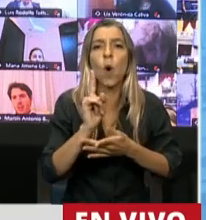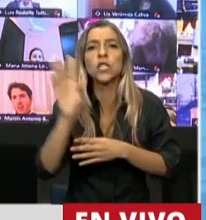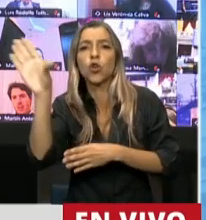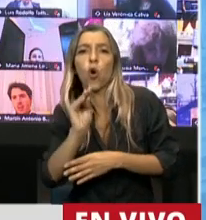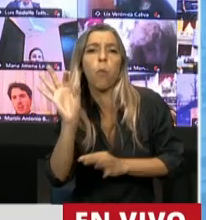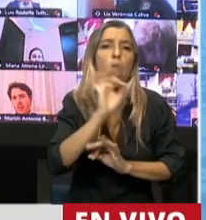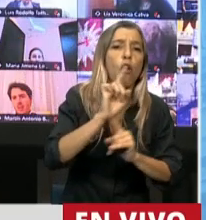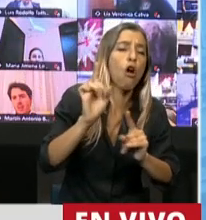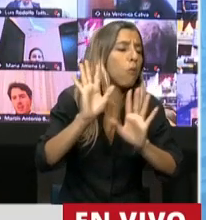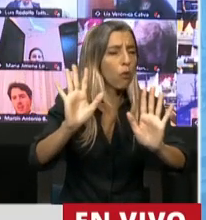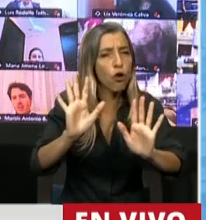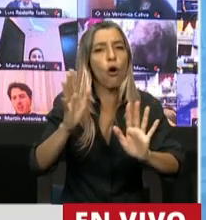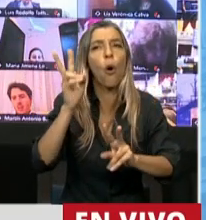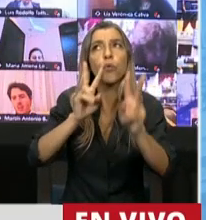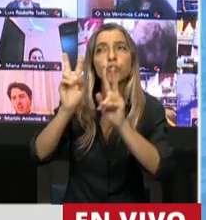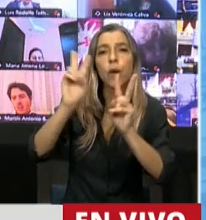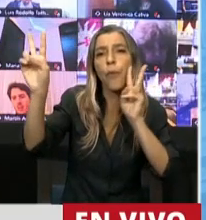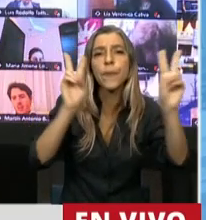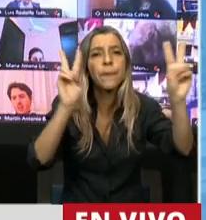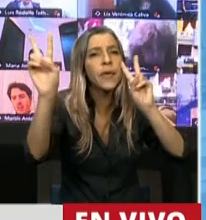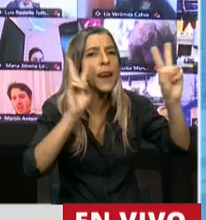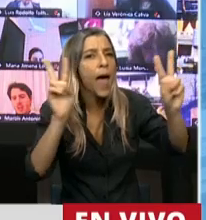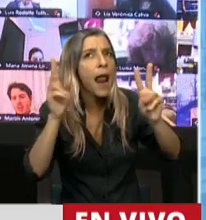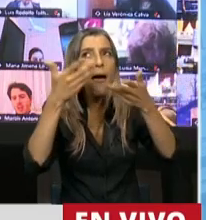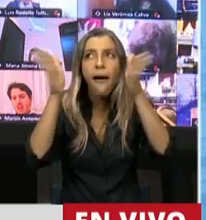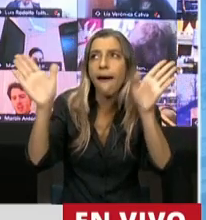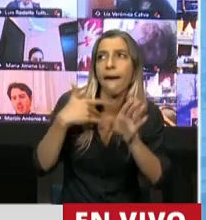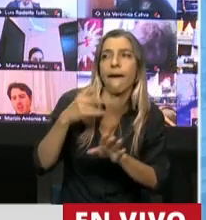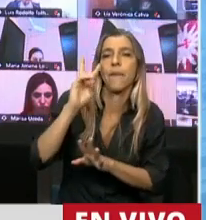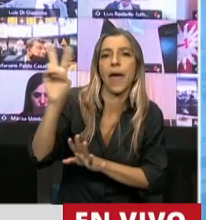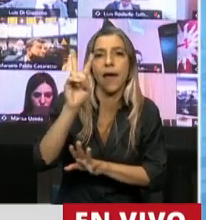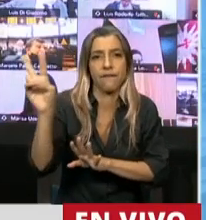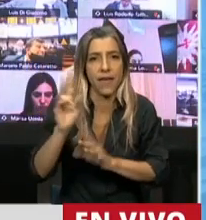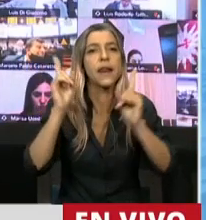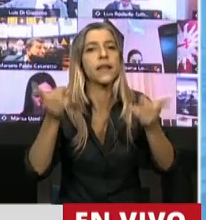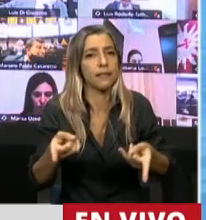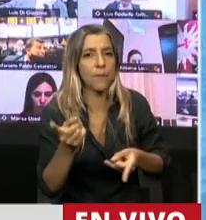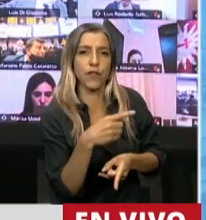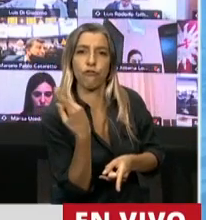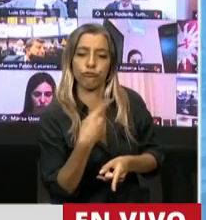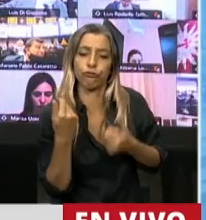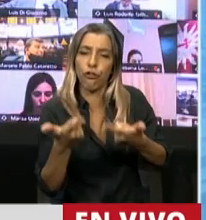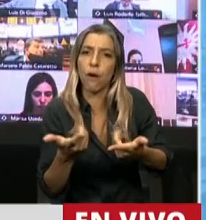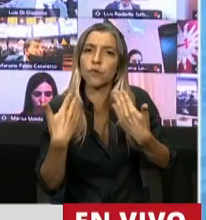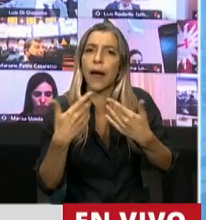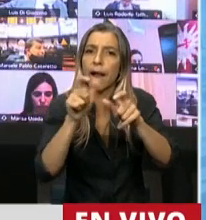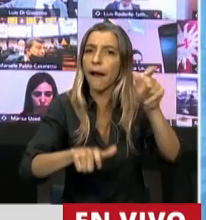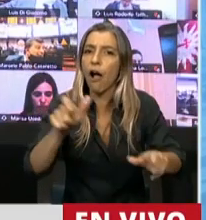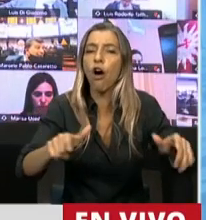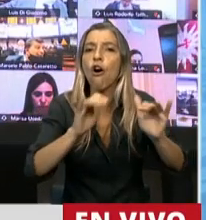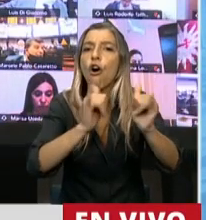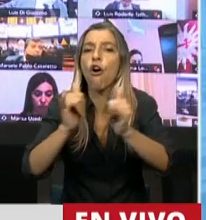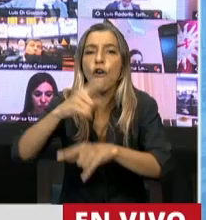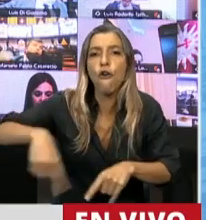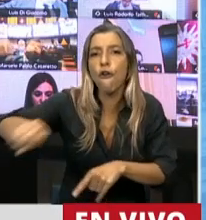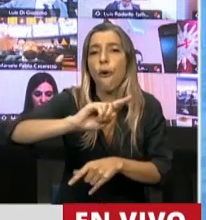que entendamos la naturaleza que tiene en la cabeza nuestros jóvenes, la posibilidad de compartir, así sea, un par de